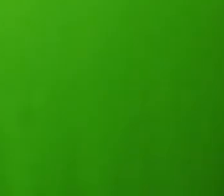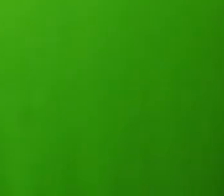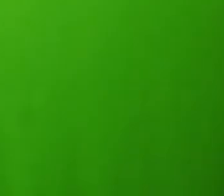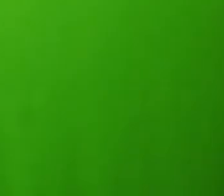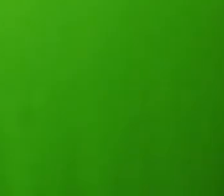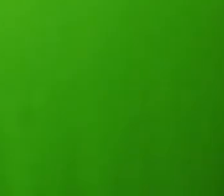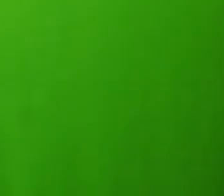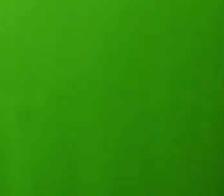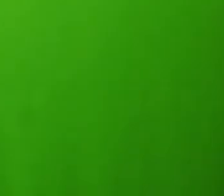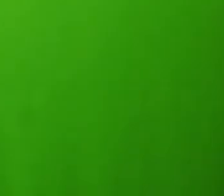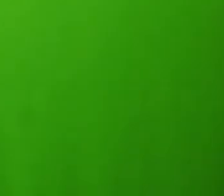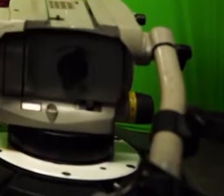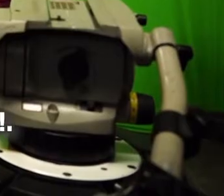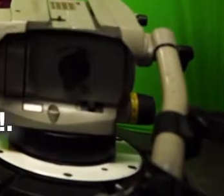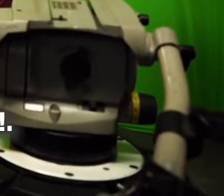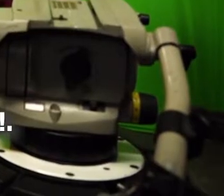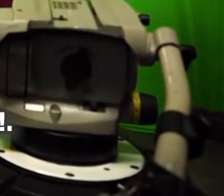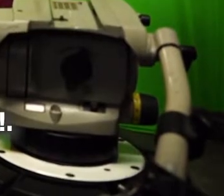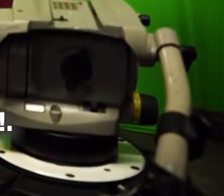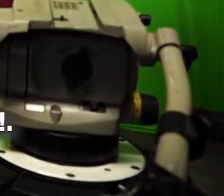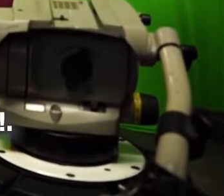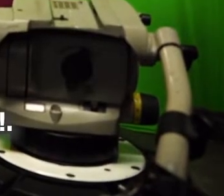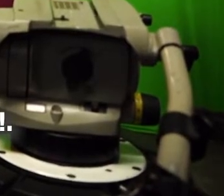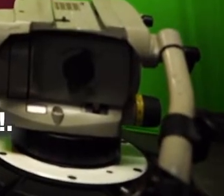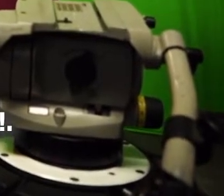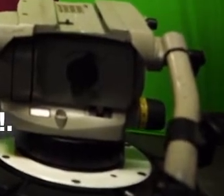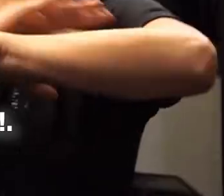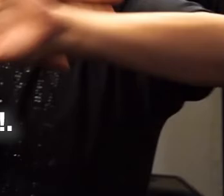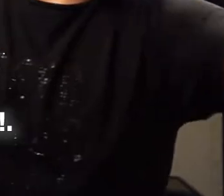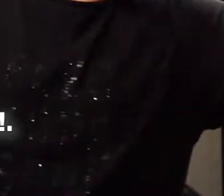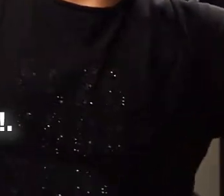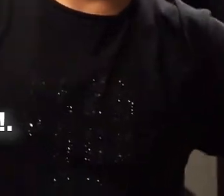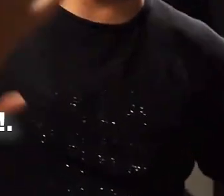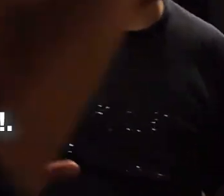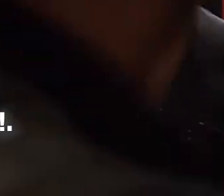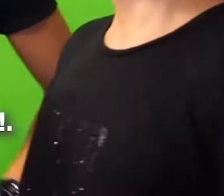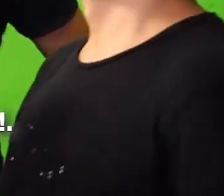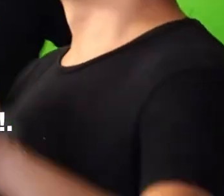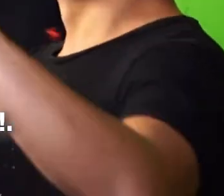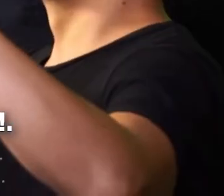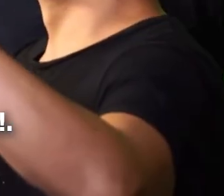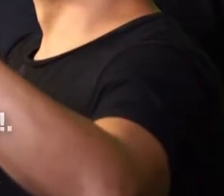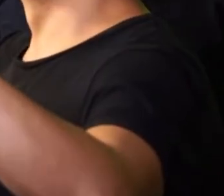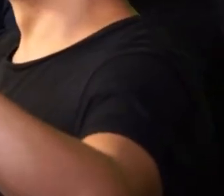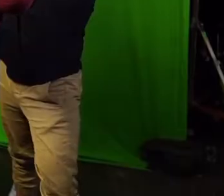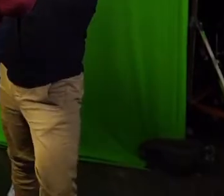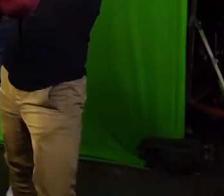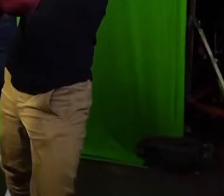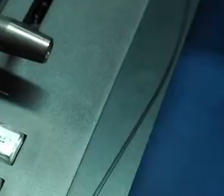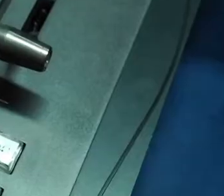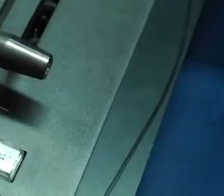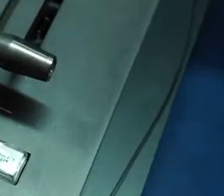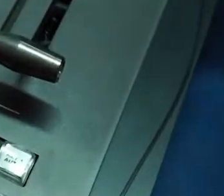Así que apréndanse estas señas. ¿Listo? ¡Fuera del aire! ¡Por fin terminamos! ¡Uh!